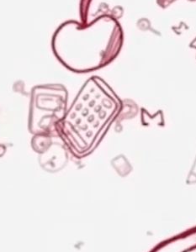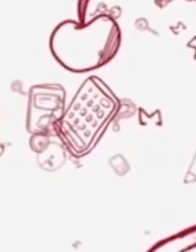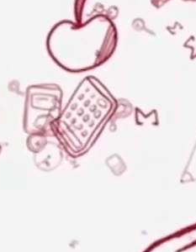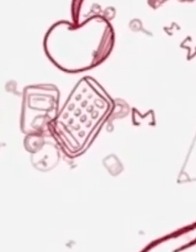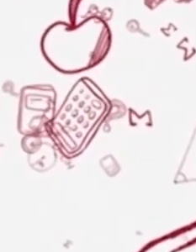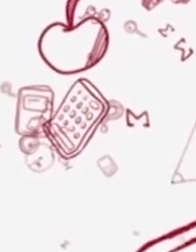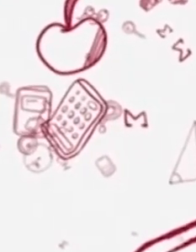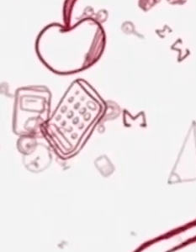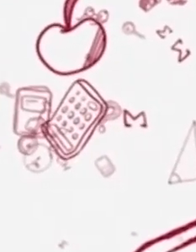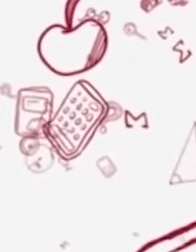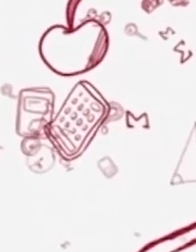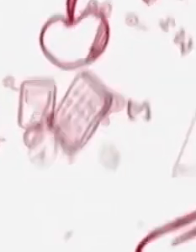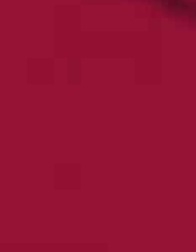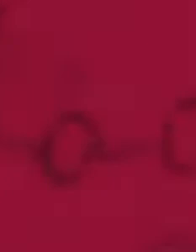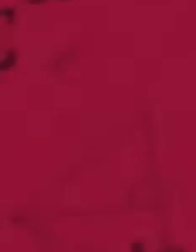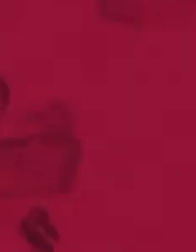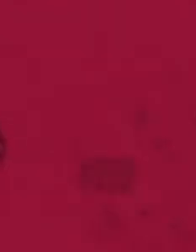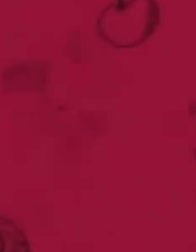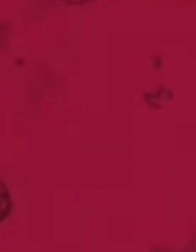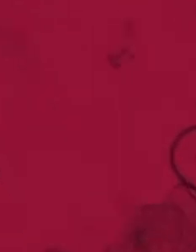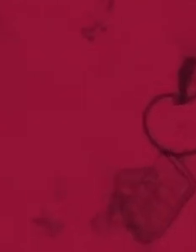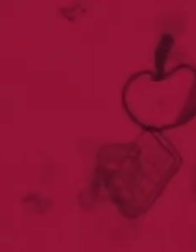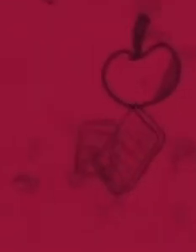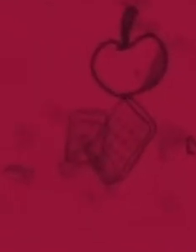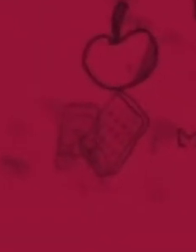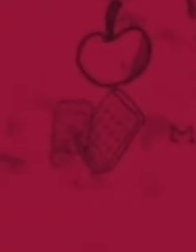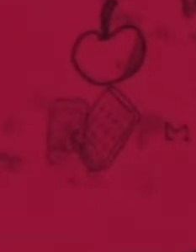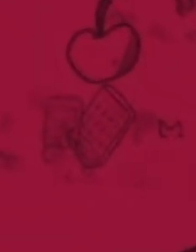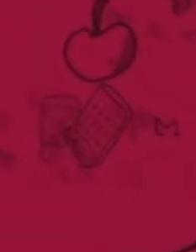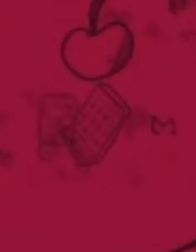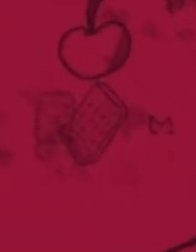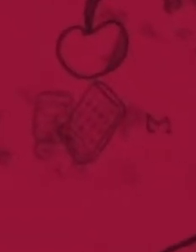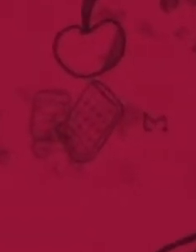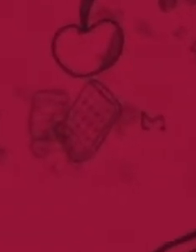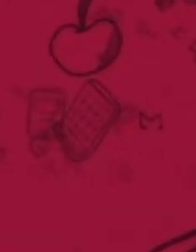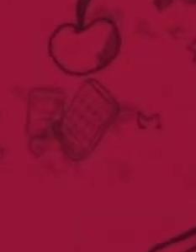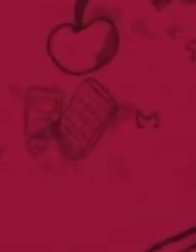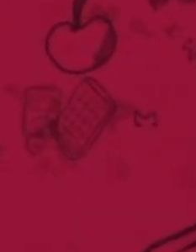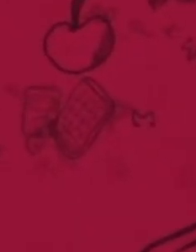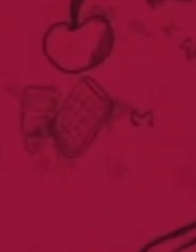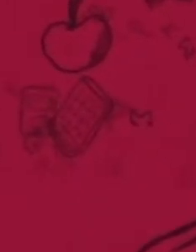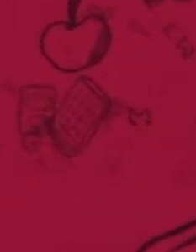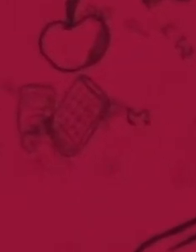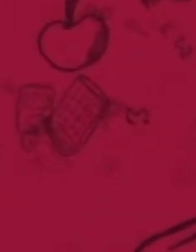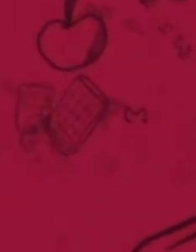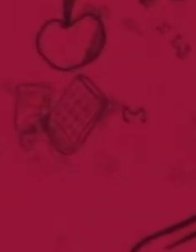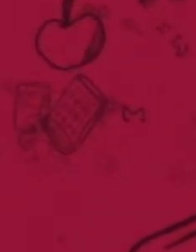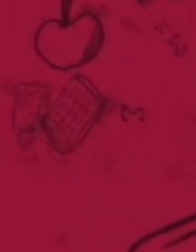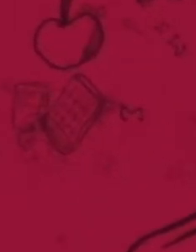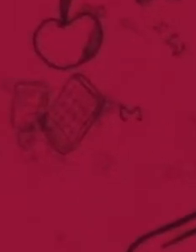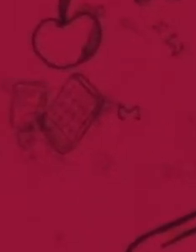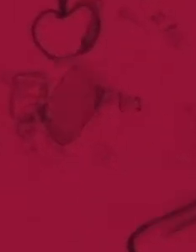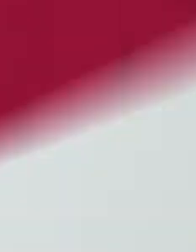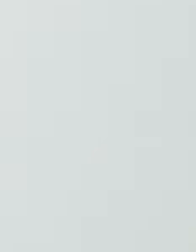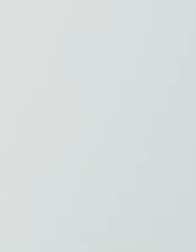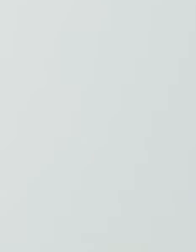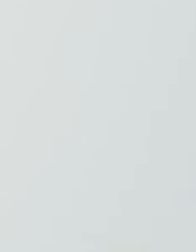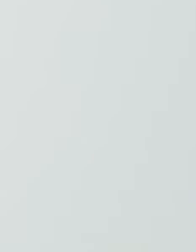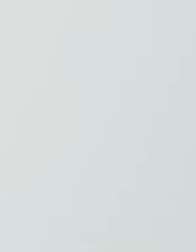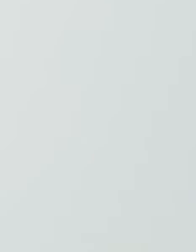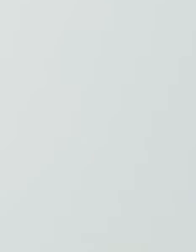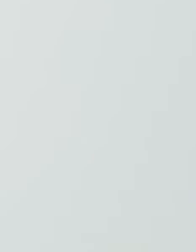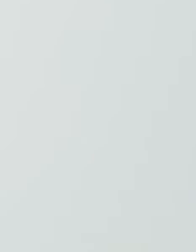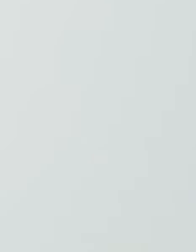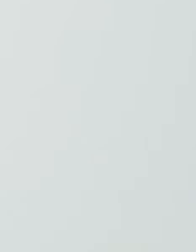Vocación por la Enseñanza, nuevas herramientas para grandes logros en la educación. Esto es